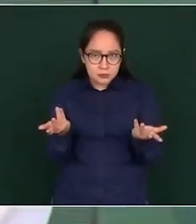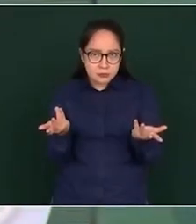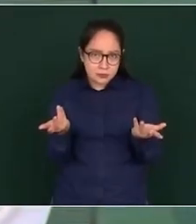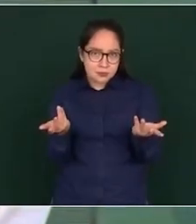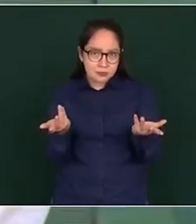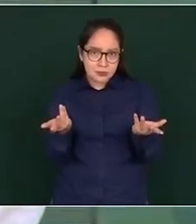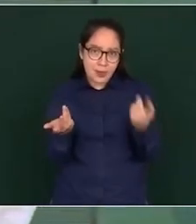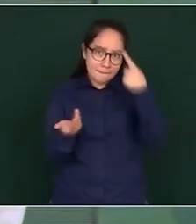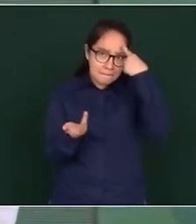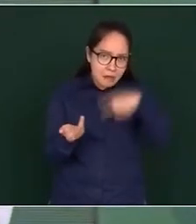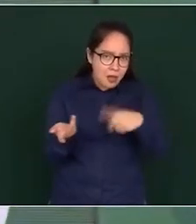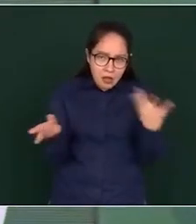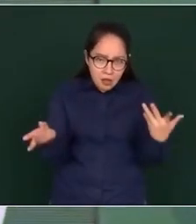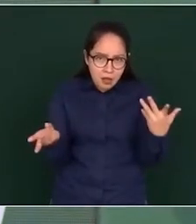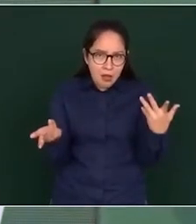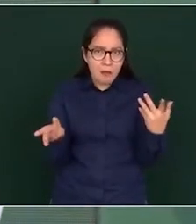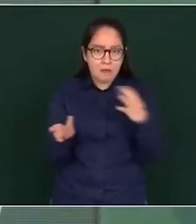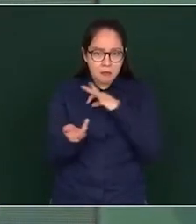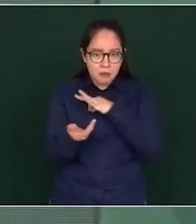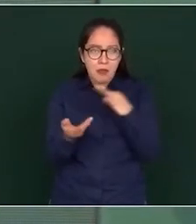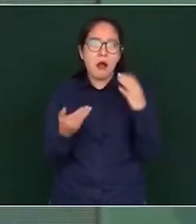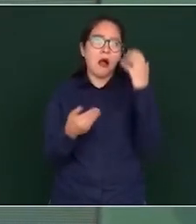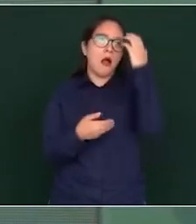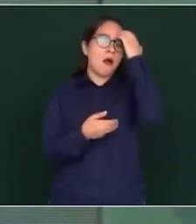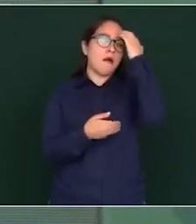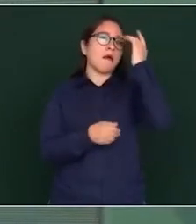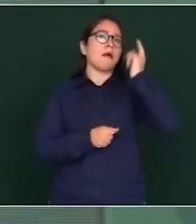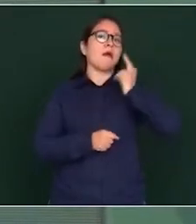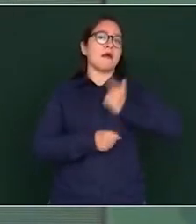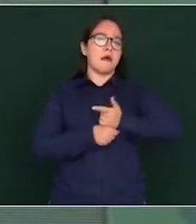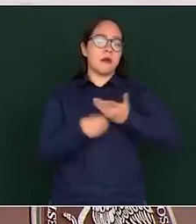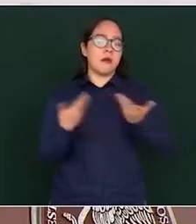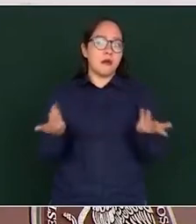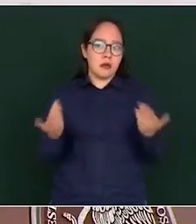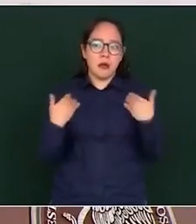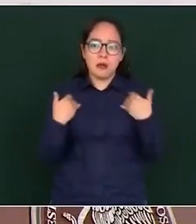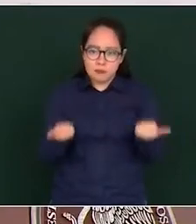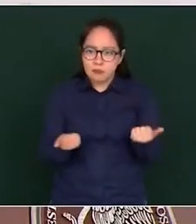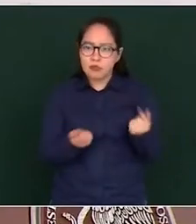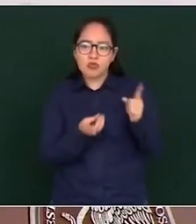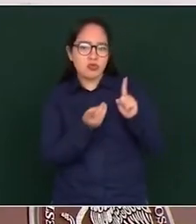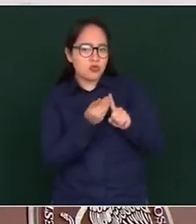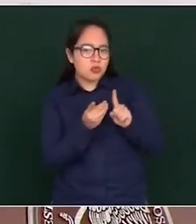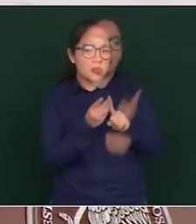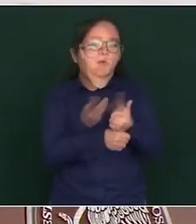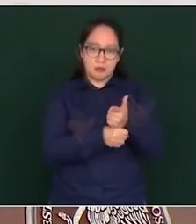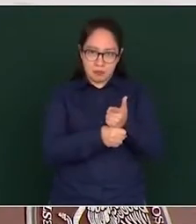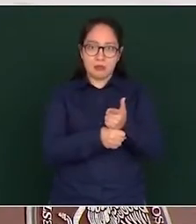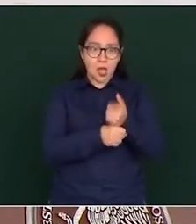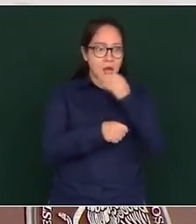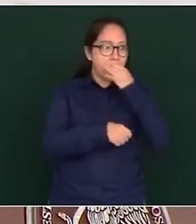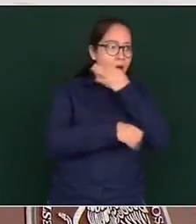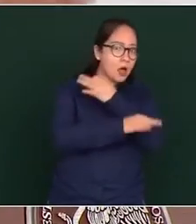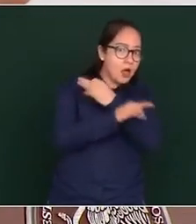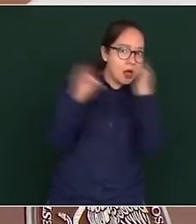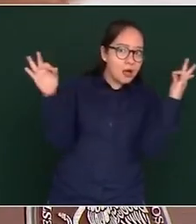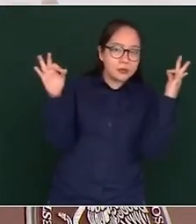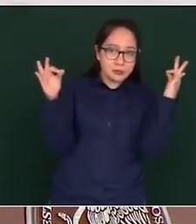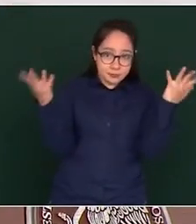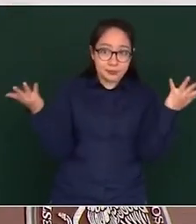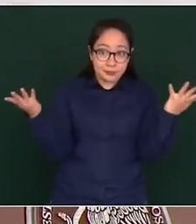informemos de dónde van a estar las casillas para